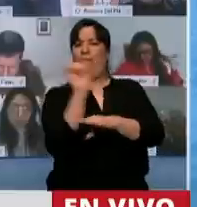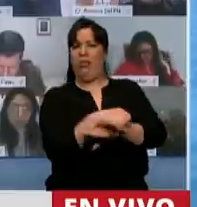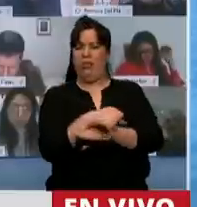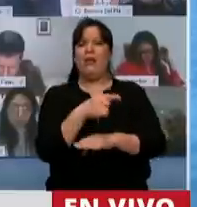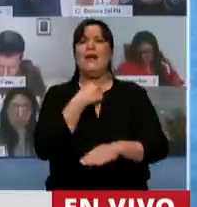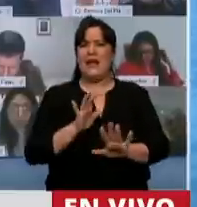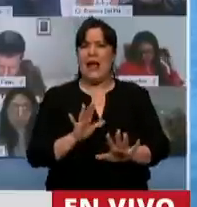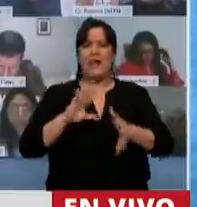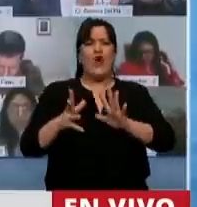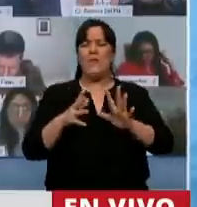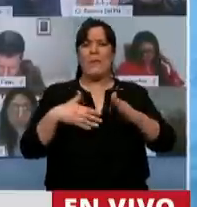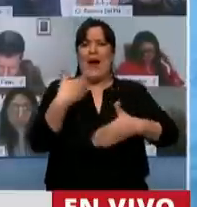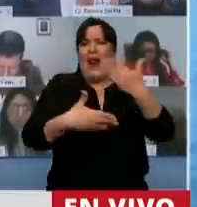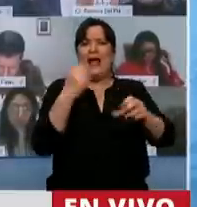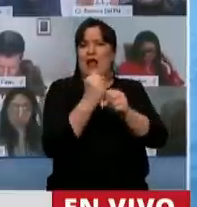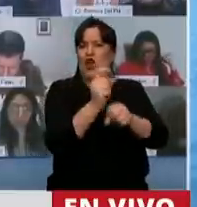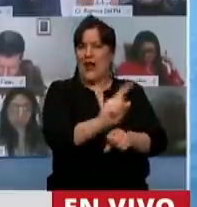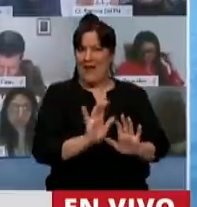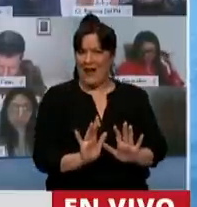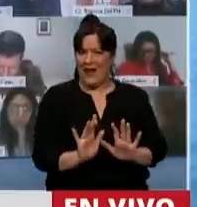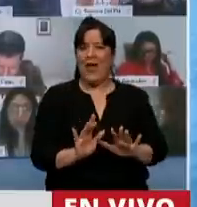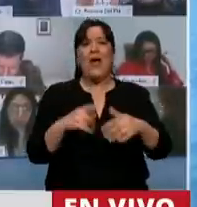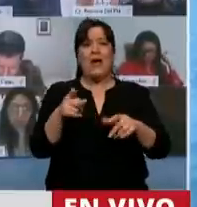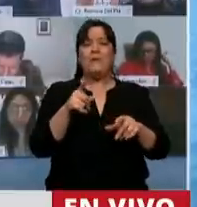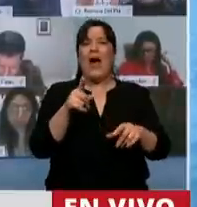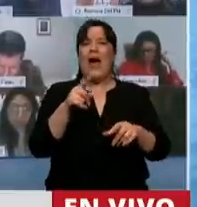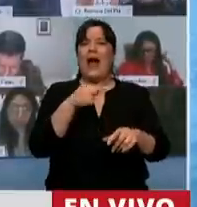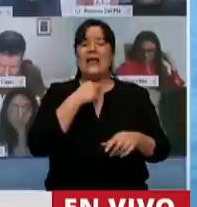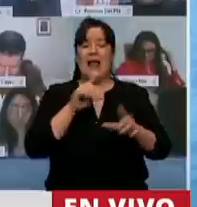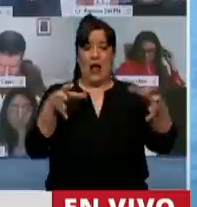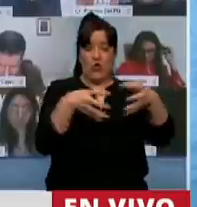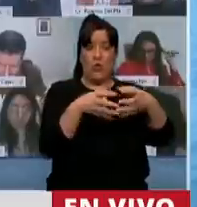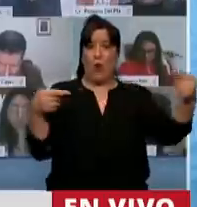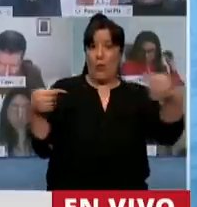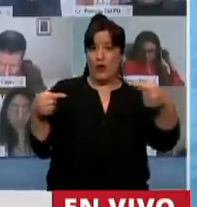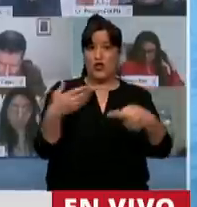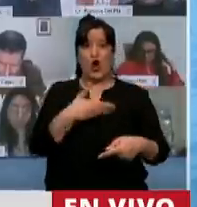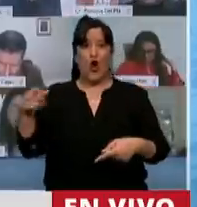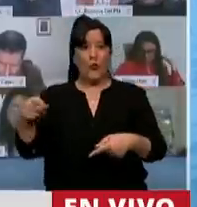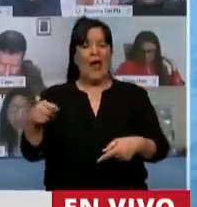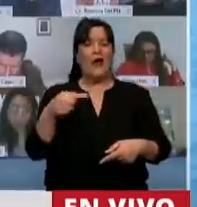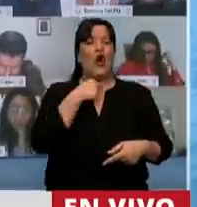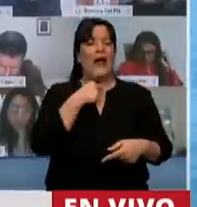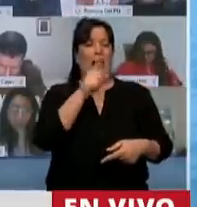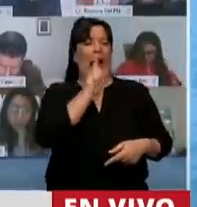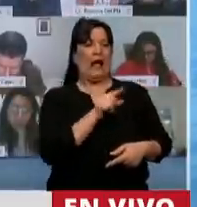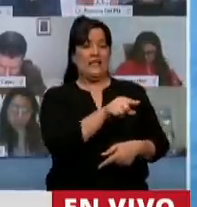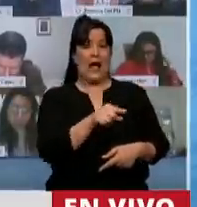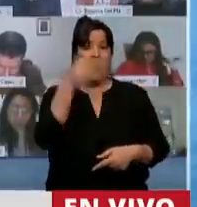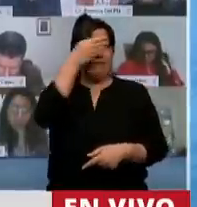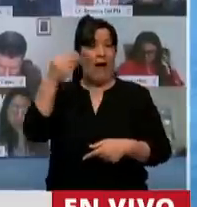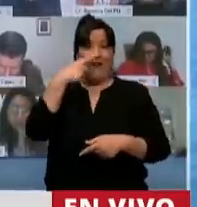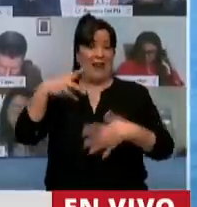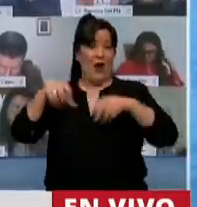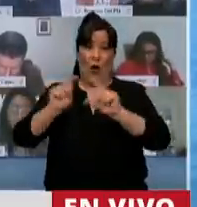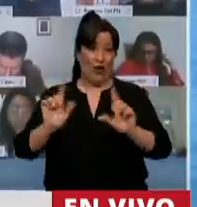invisibilizarlo, inoperativizar su funcionamiento y acallar la voz de la oposición. No encontró lo que fue a buscar, podía